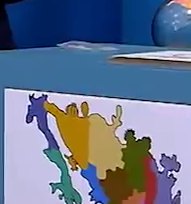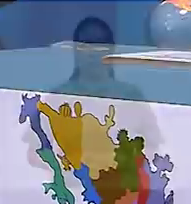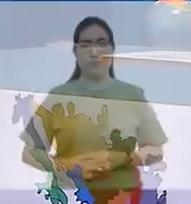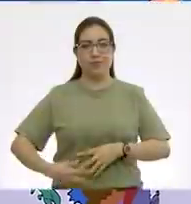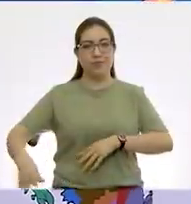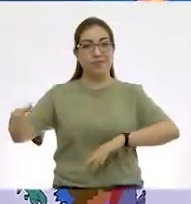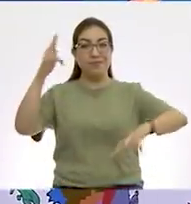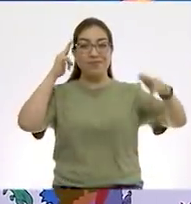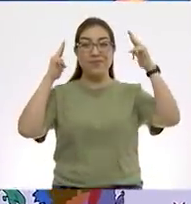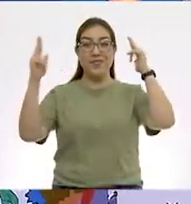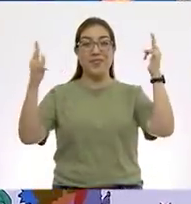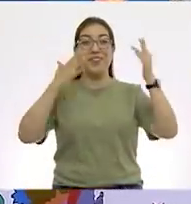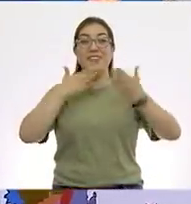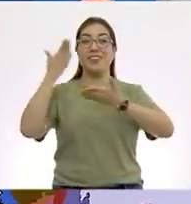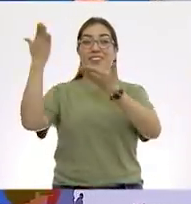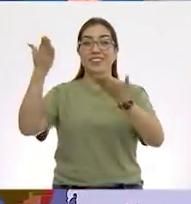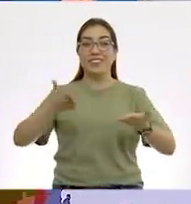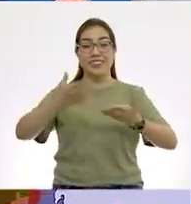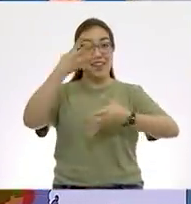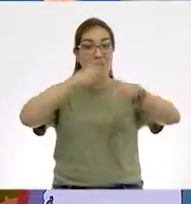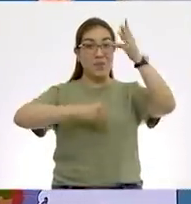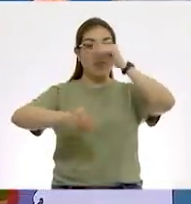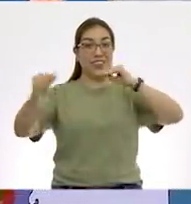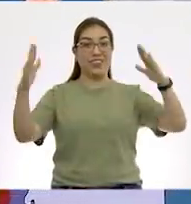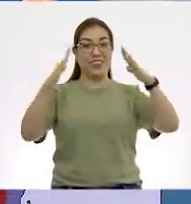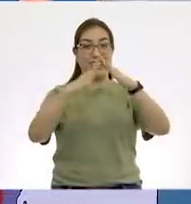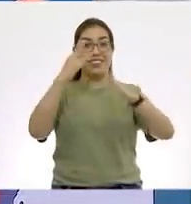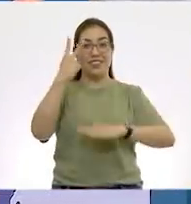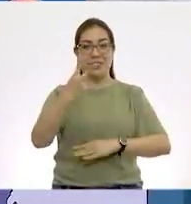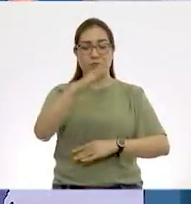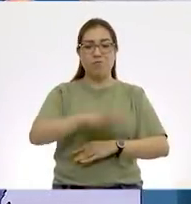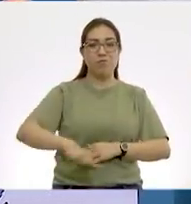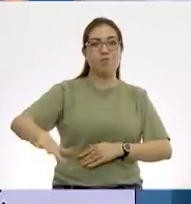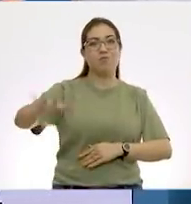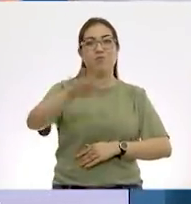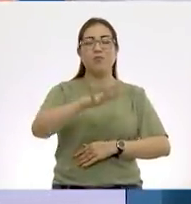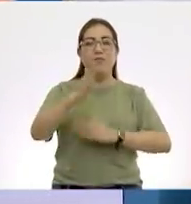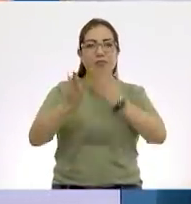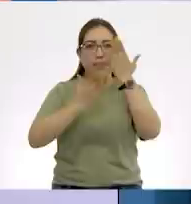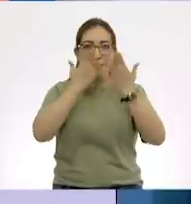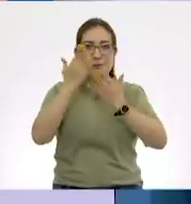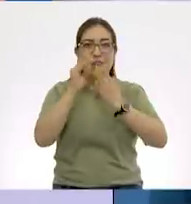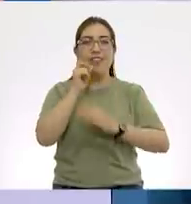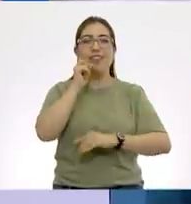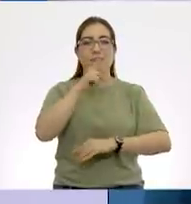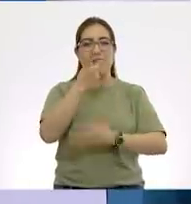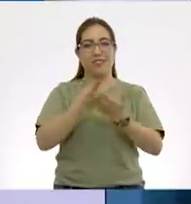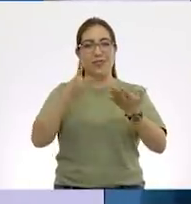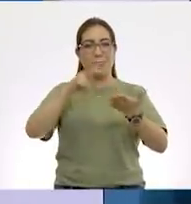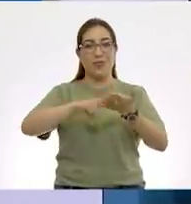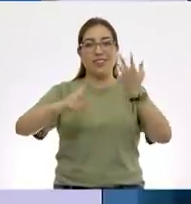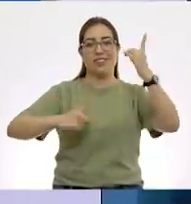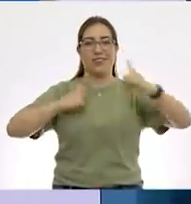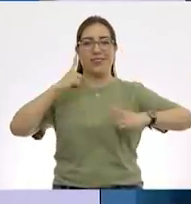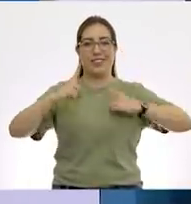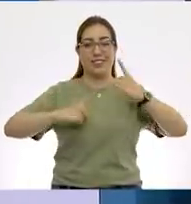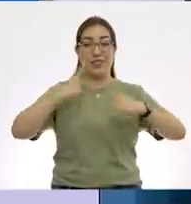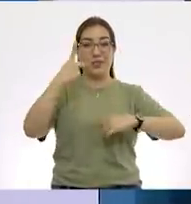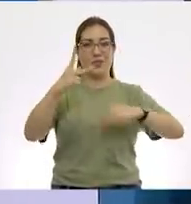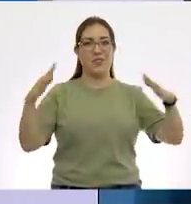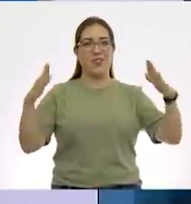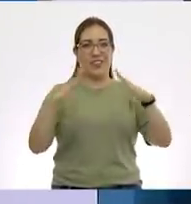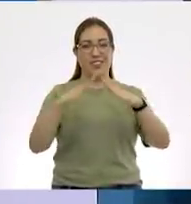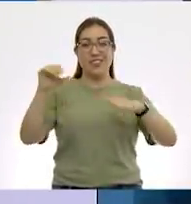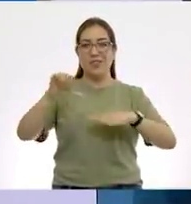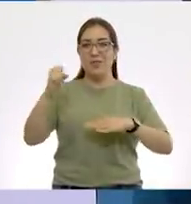Hola, les damos la bienvenida a Aprende en Casa 2, un espacio en el que vamos a poder estudiar y divertirnos desde nuestros hogares. Y hoy para esto